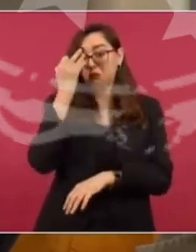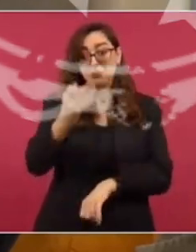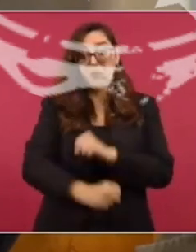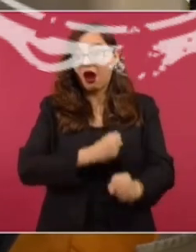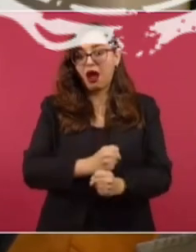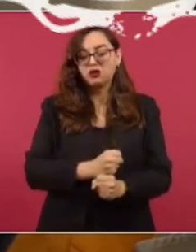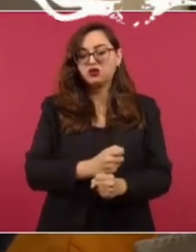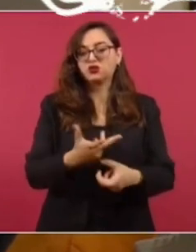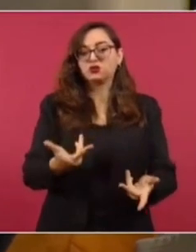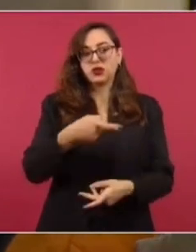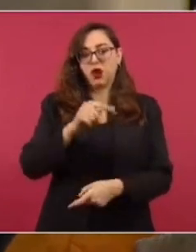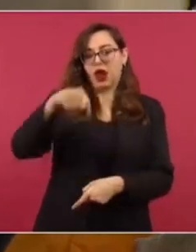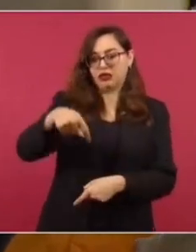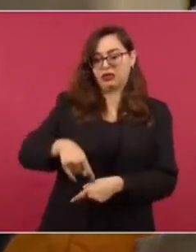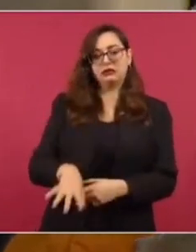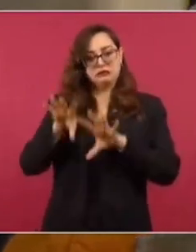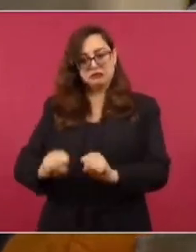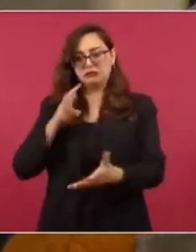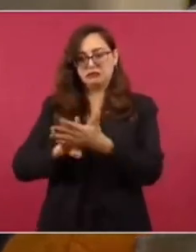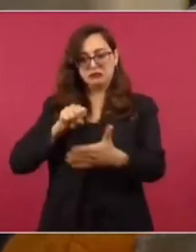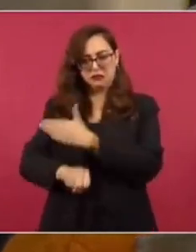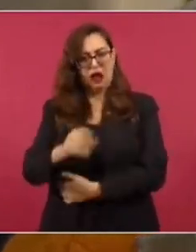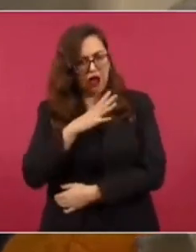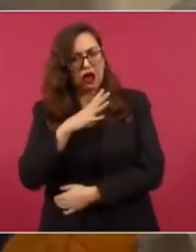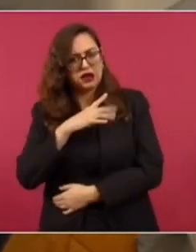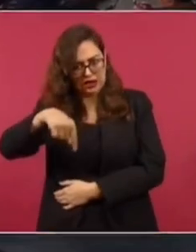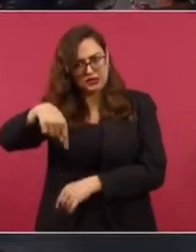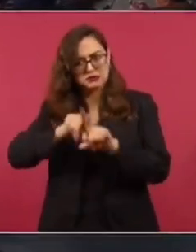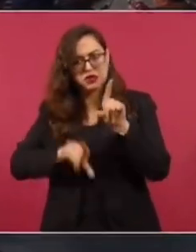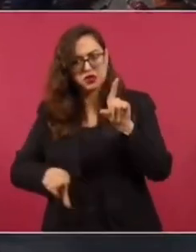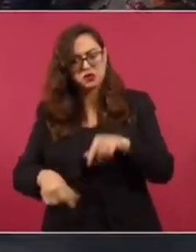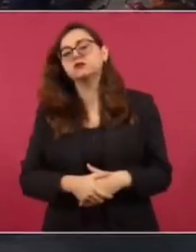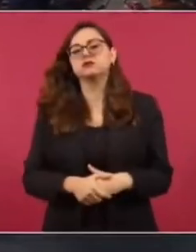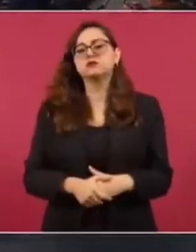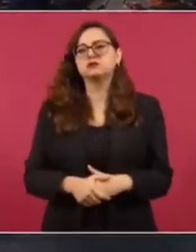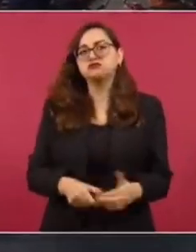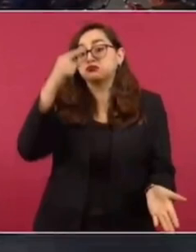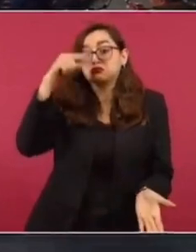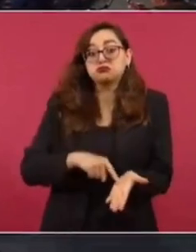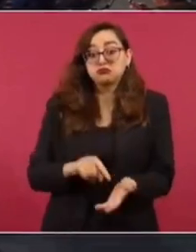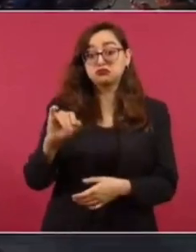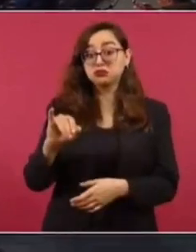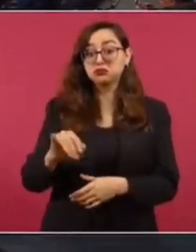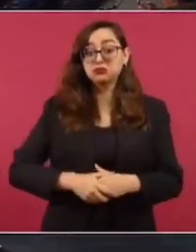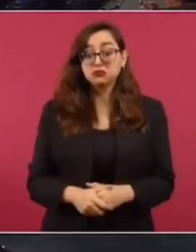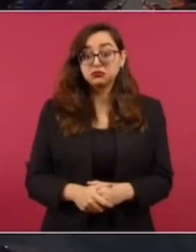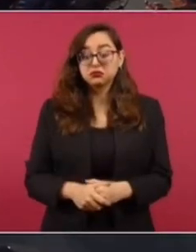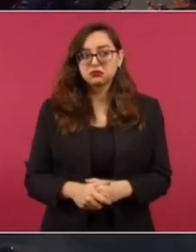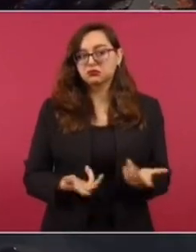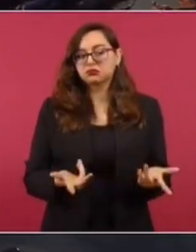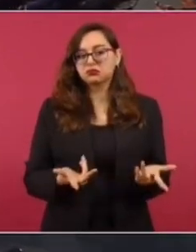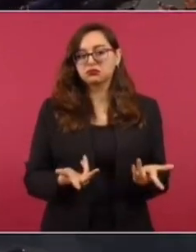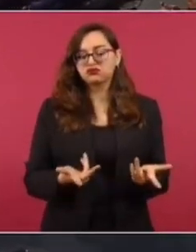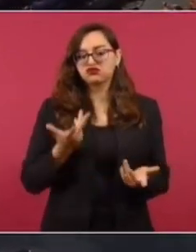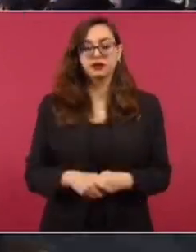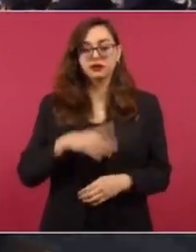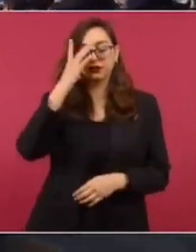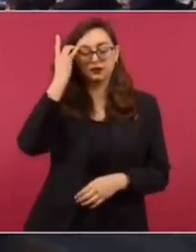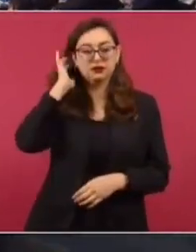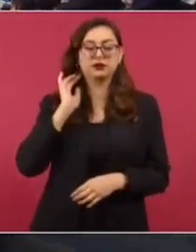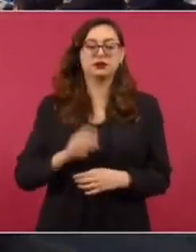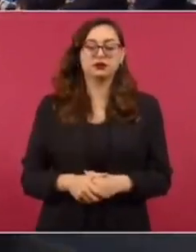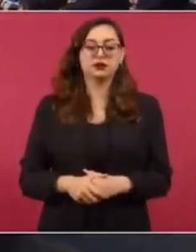¿Hay orden de aprehensión en el gobierno mexicano en su contra? Yo creo que sí, existe, pero no tengo el dato preciso.